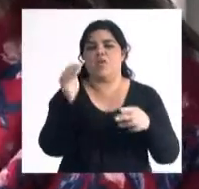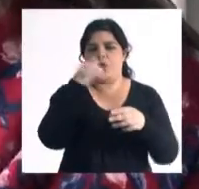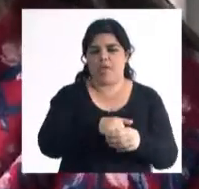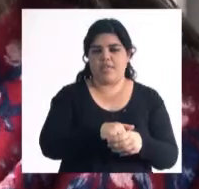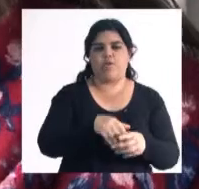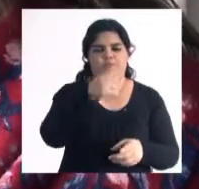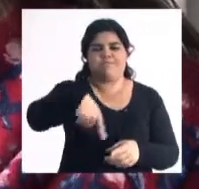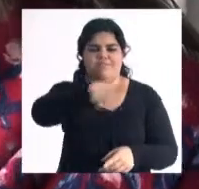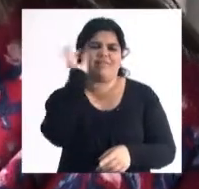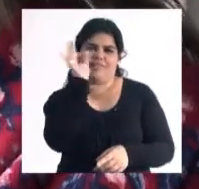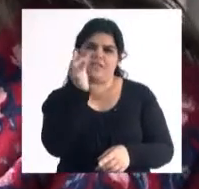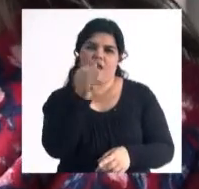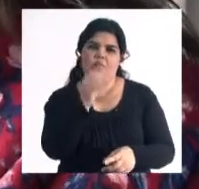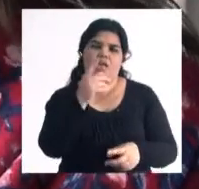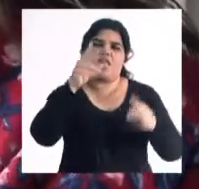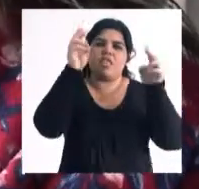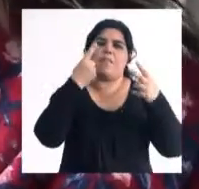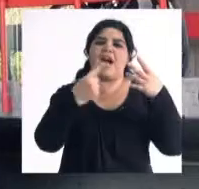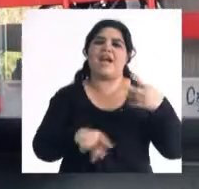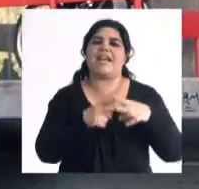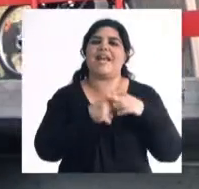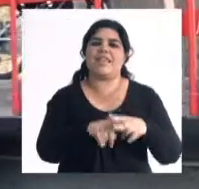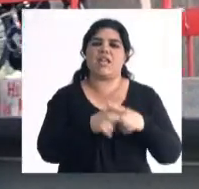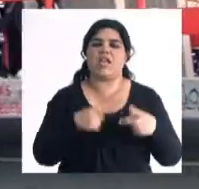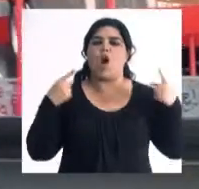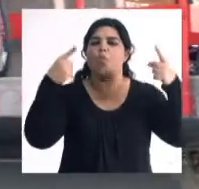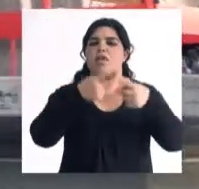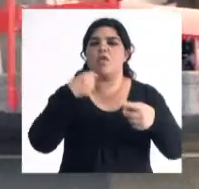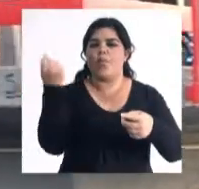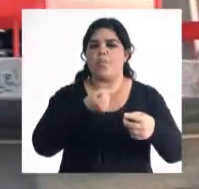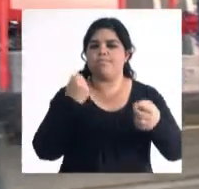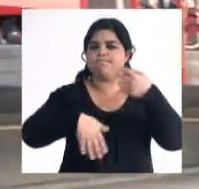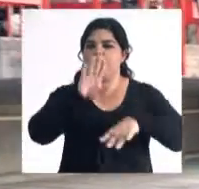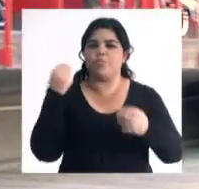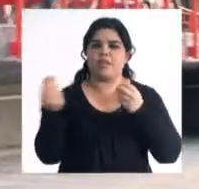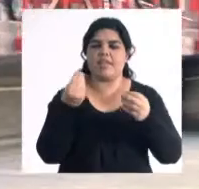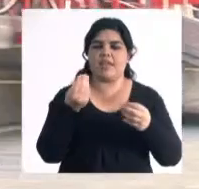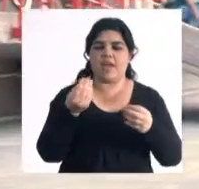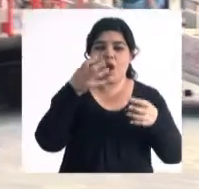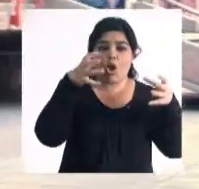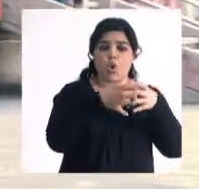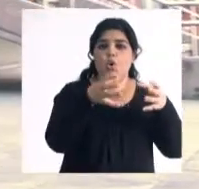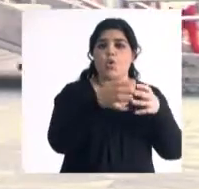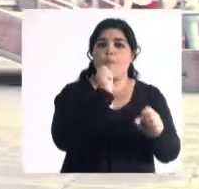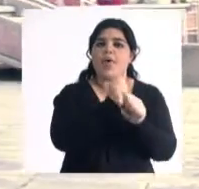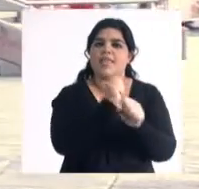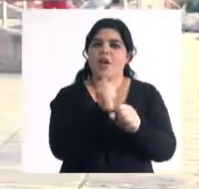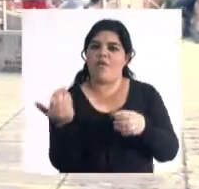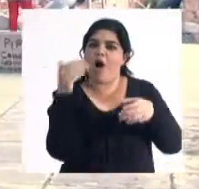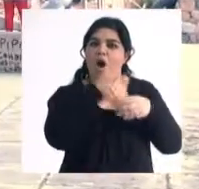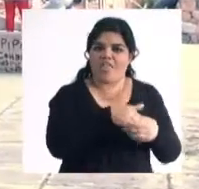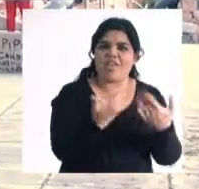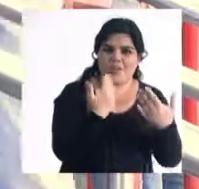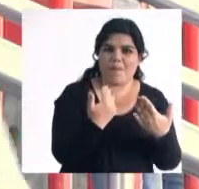técnicas en la Universidad Nacional de Cuyo tienen un objetivo primordial, que es la inserción en equipos de trabajo, la inserción